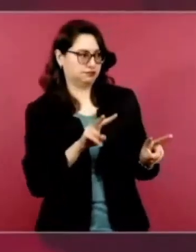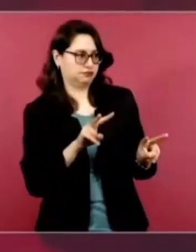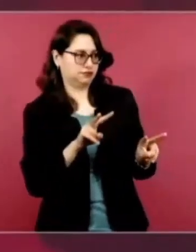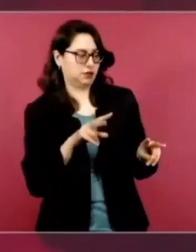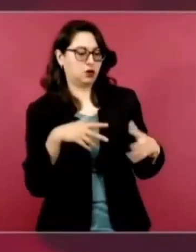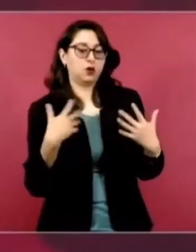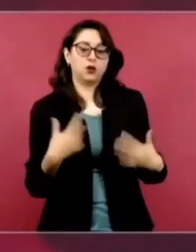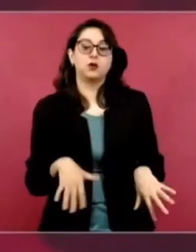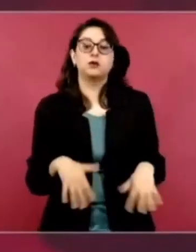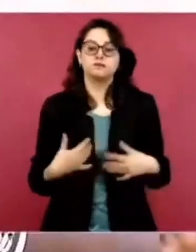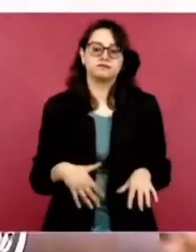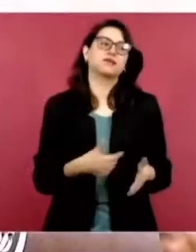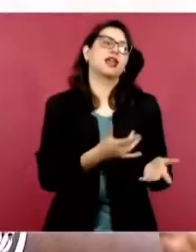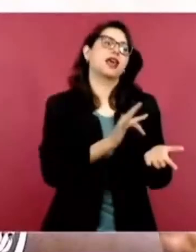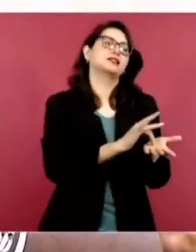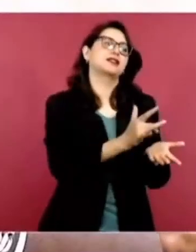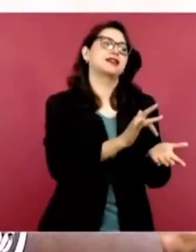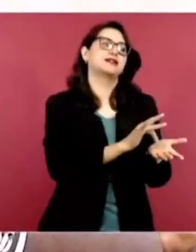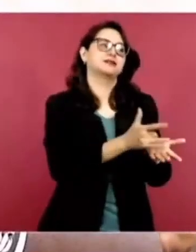¿Cuánto apoyo?